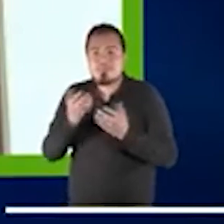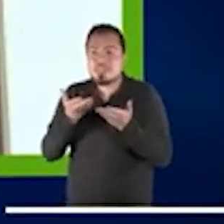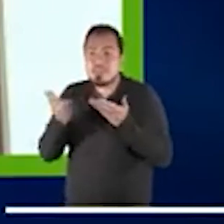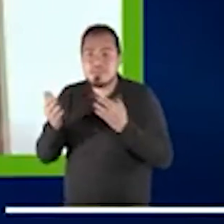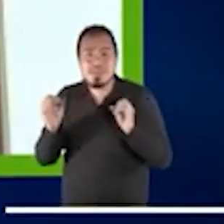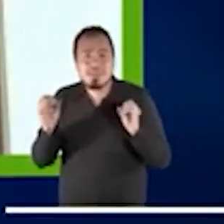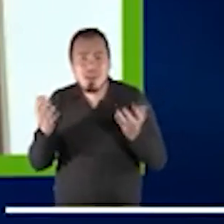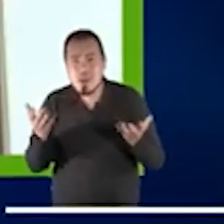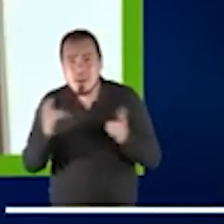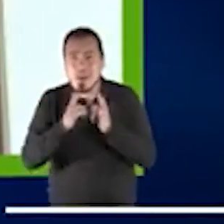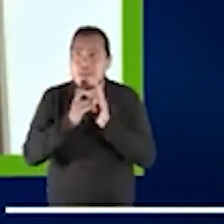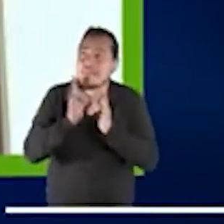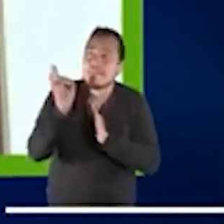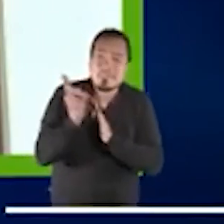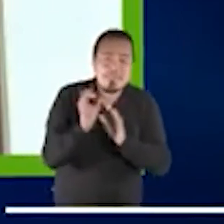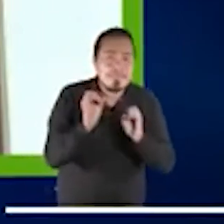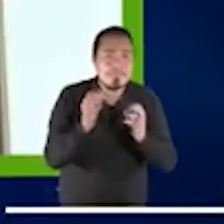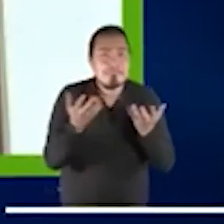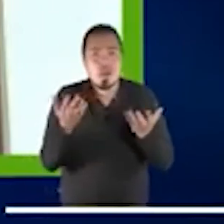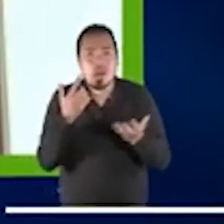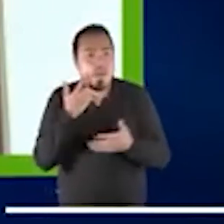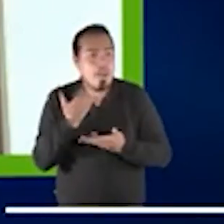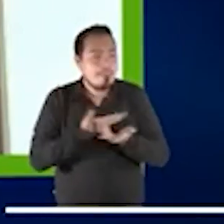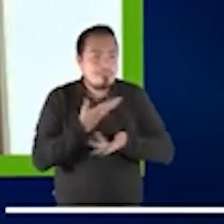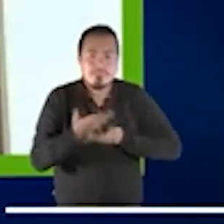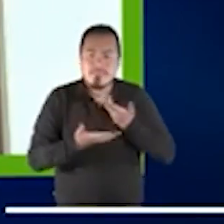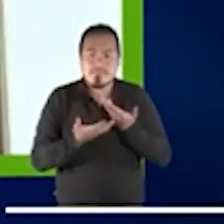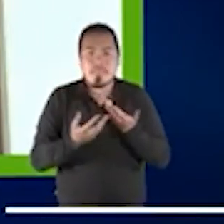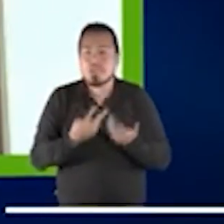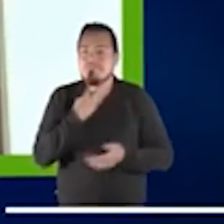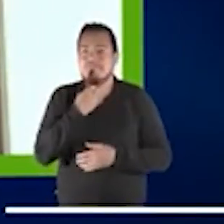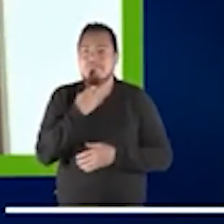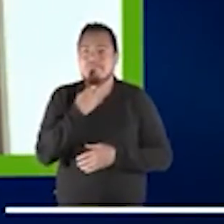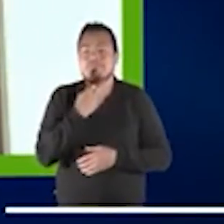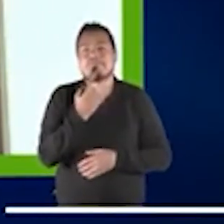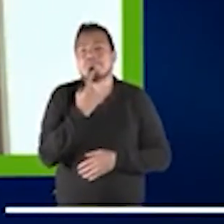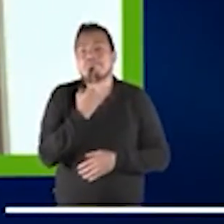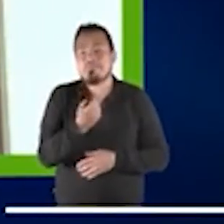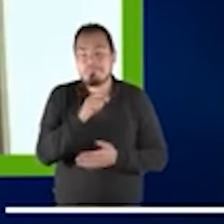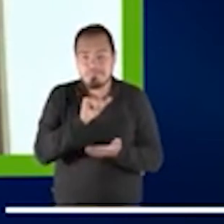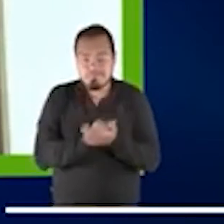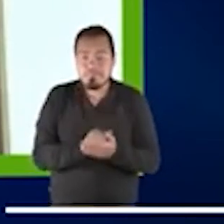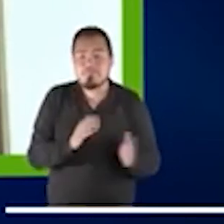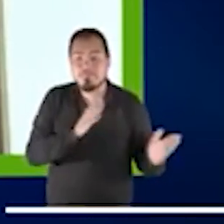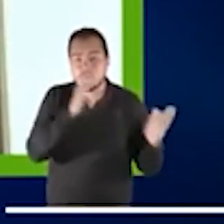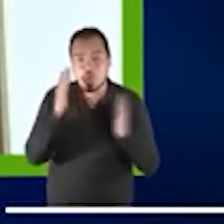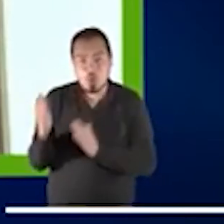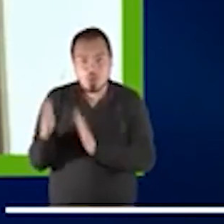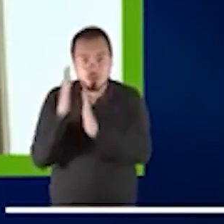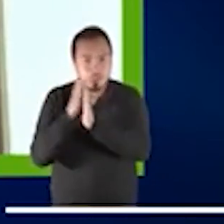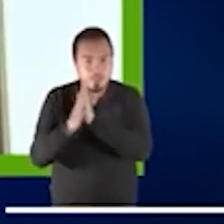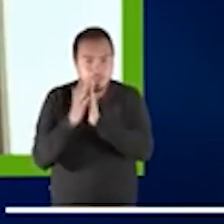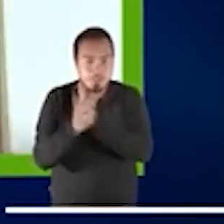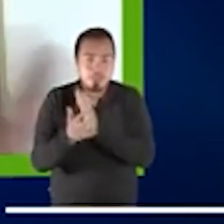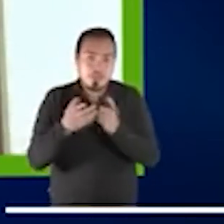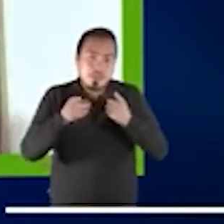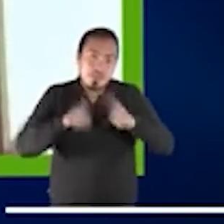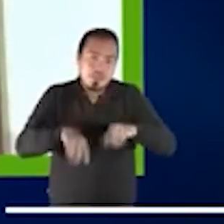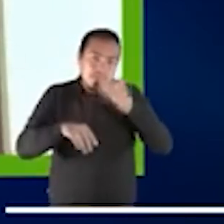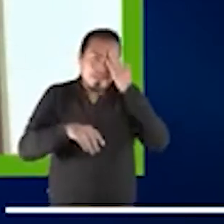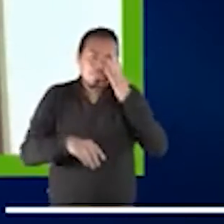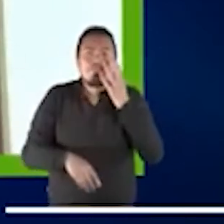Y que se sientan apoyados de ese tipo de oportunidad. Y del otro lado, pero sabemos también desde las